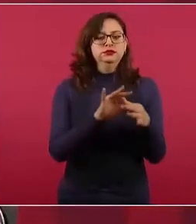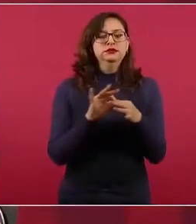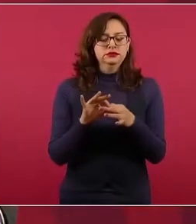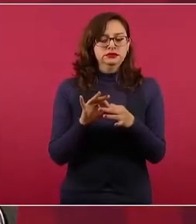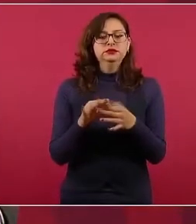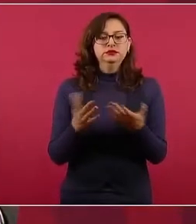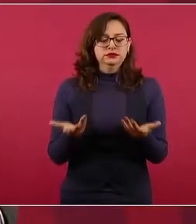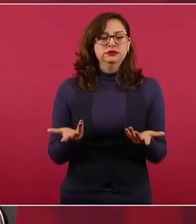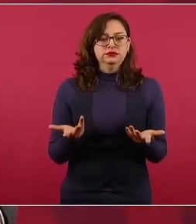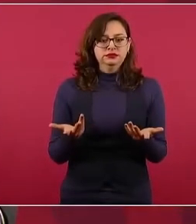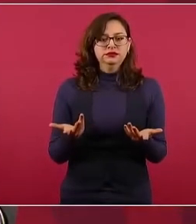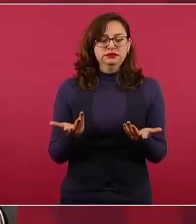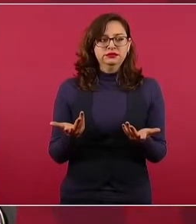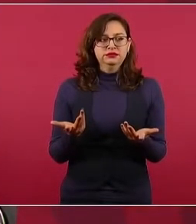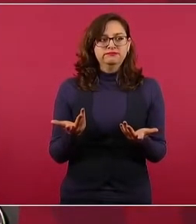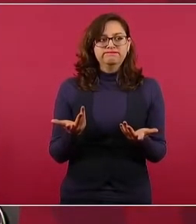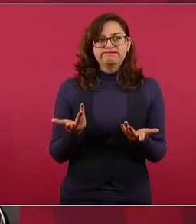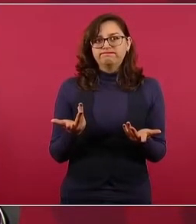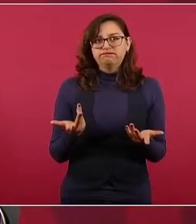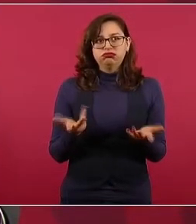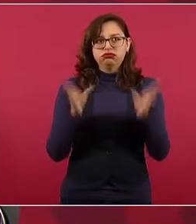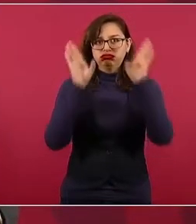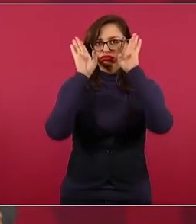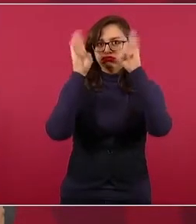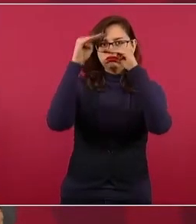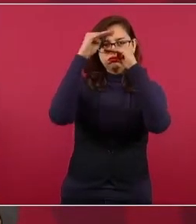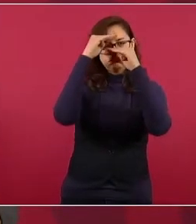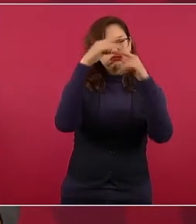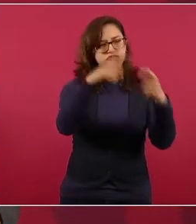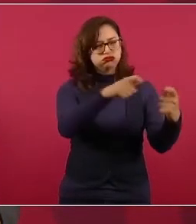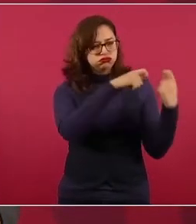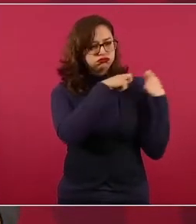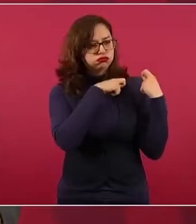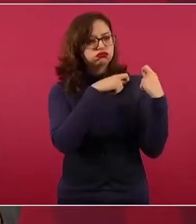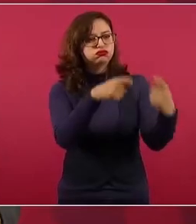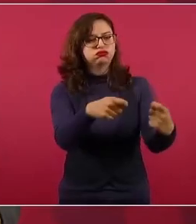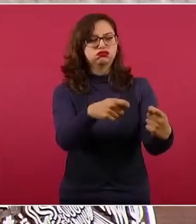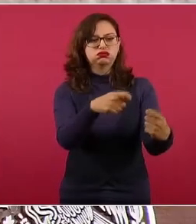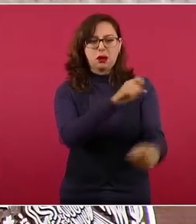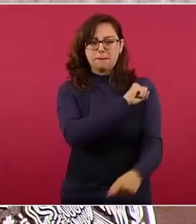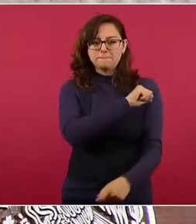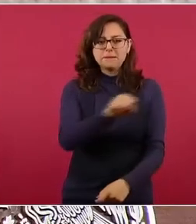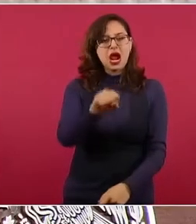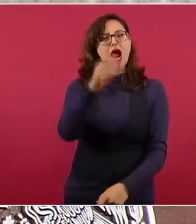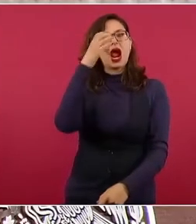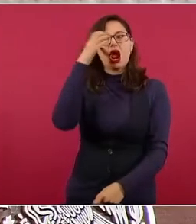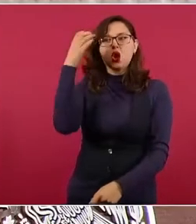un conservador despiadado.